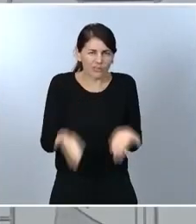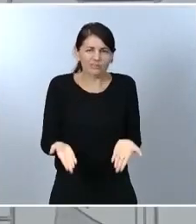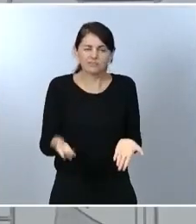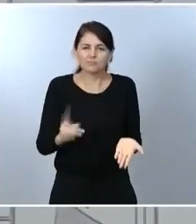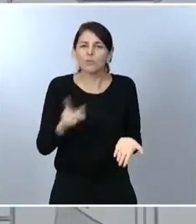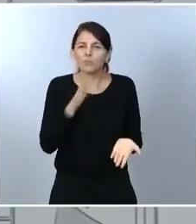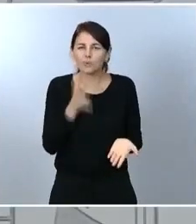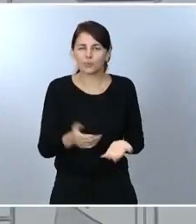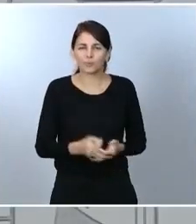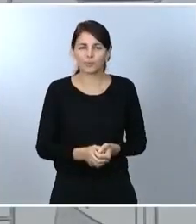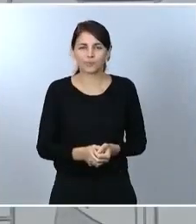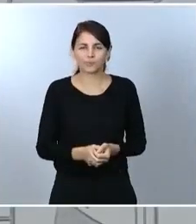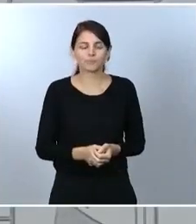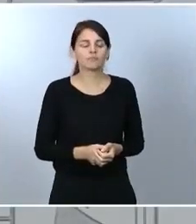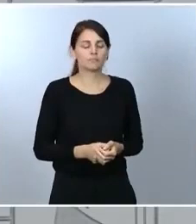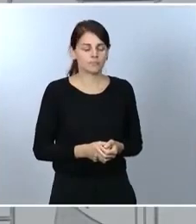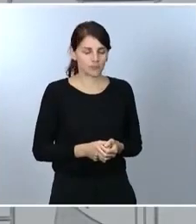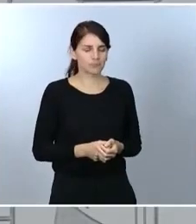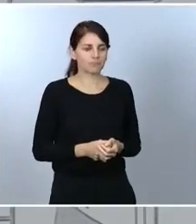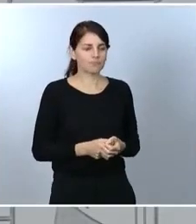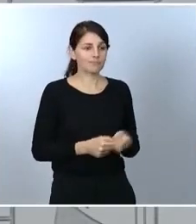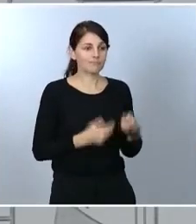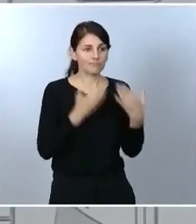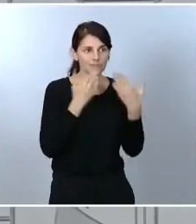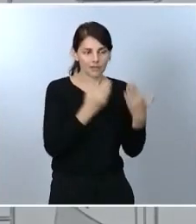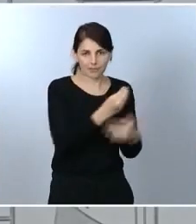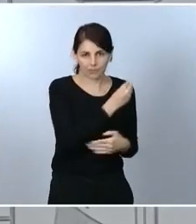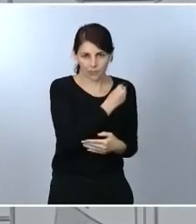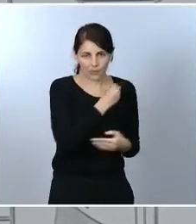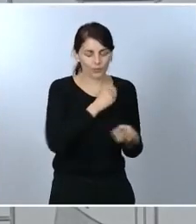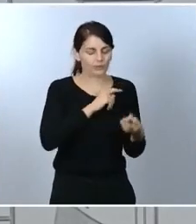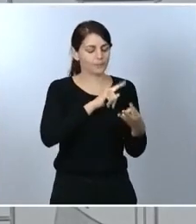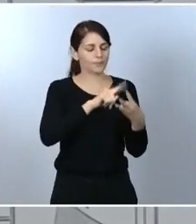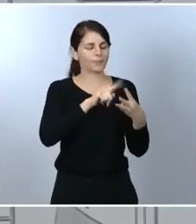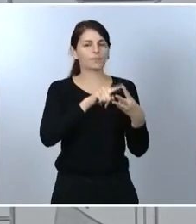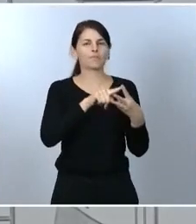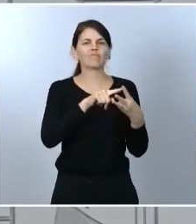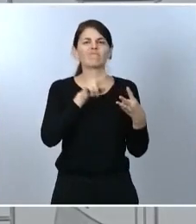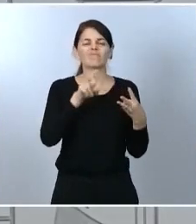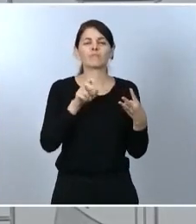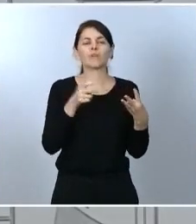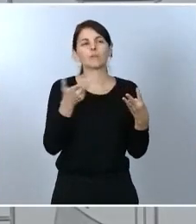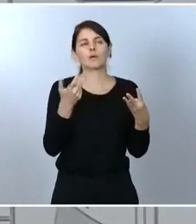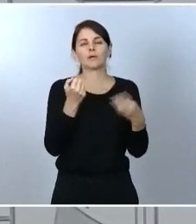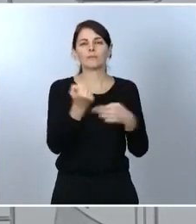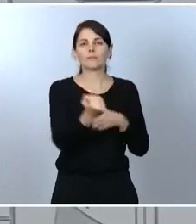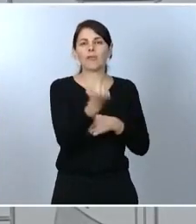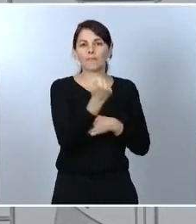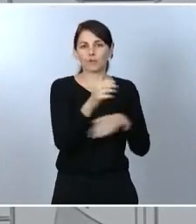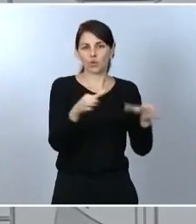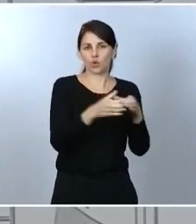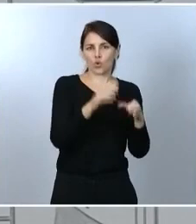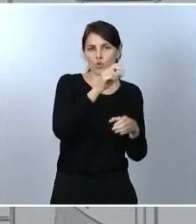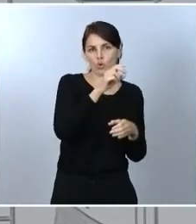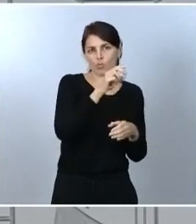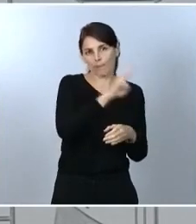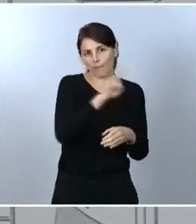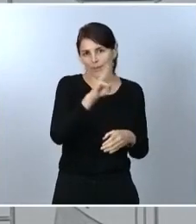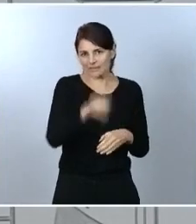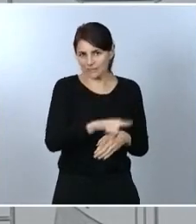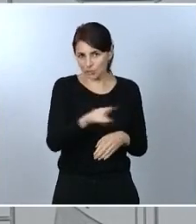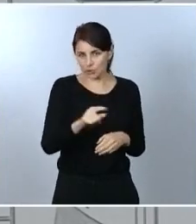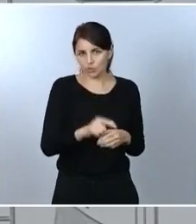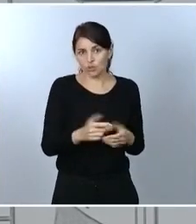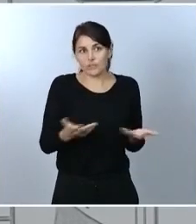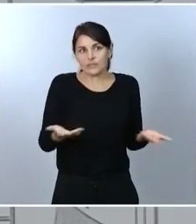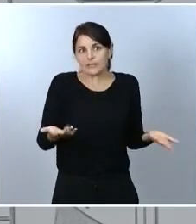preguntas. En relación con la primera de las cuestiones sobre el apoyo, en este caso, del Partido Popular al estado de alarma. Creo que no soy yo quien